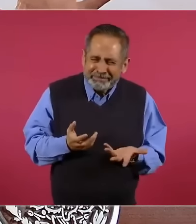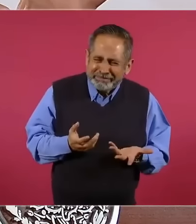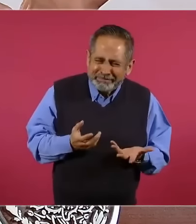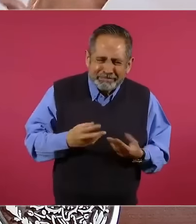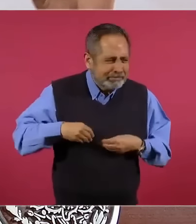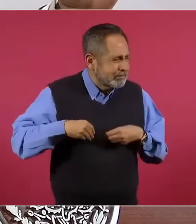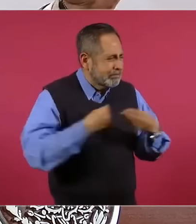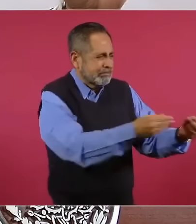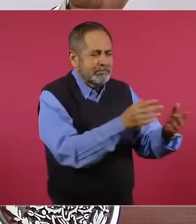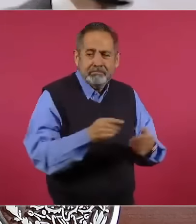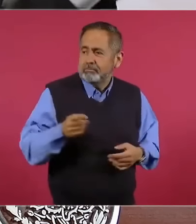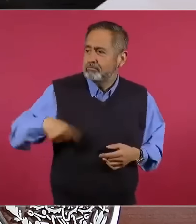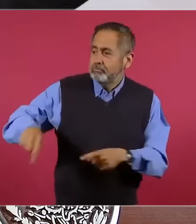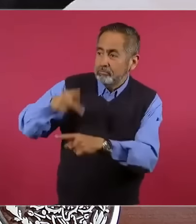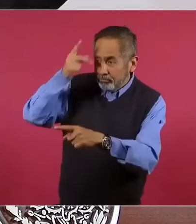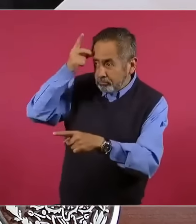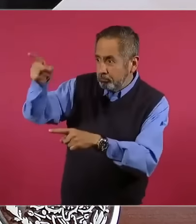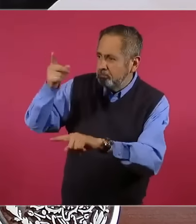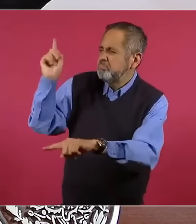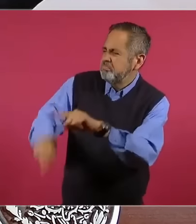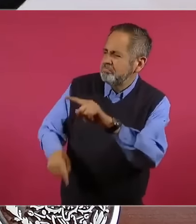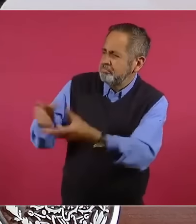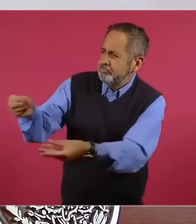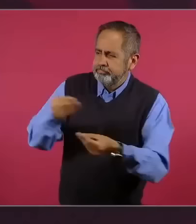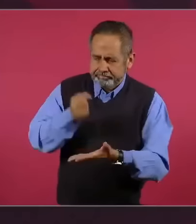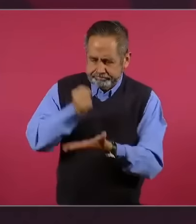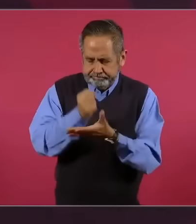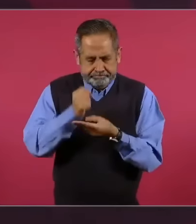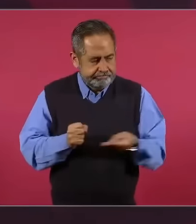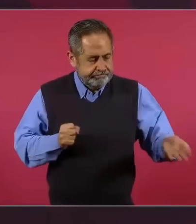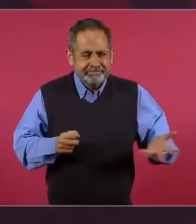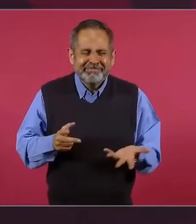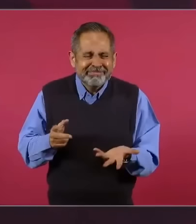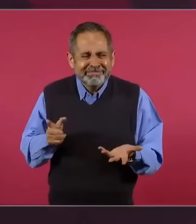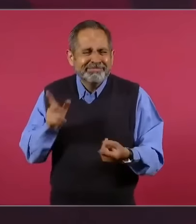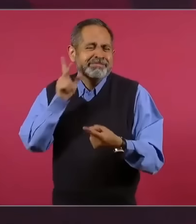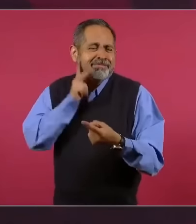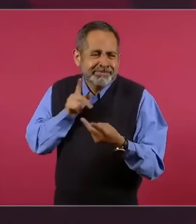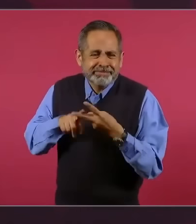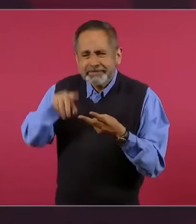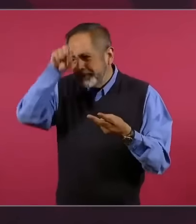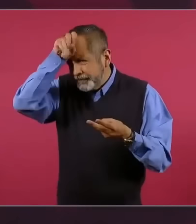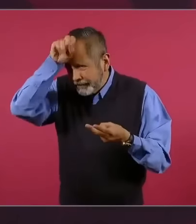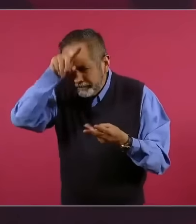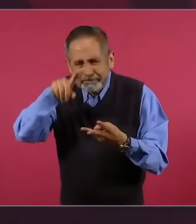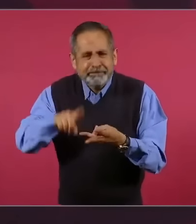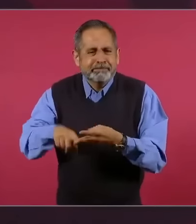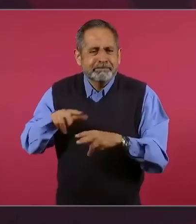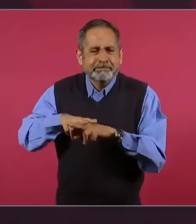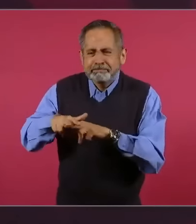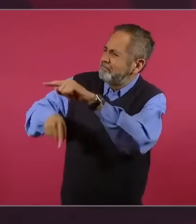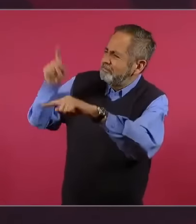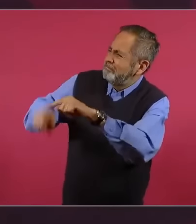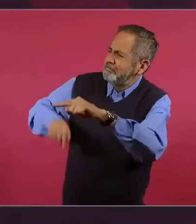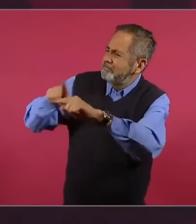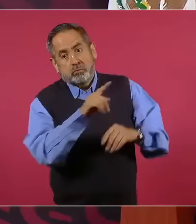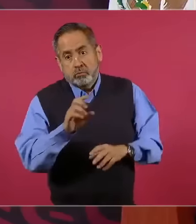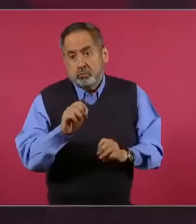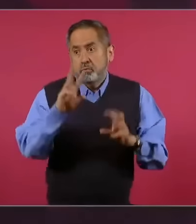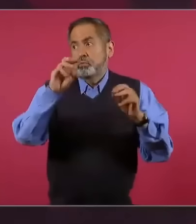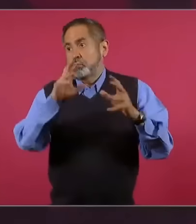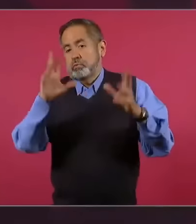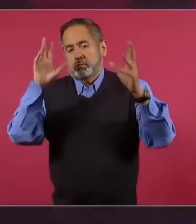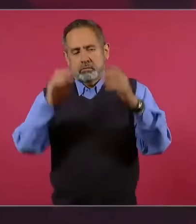los bienes del pueblo, la nación, el petróleo, las minas, los ferrocarriles. Bueno,